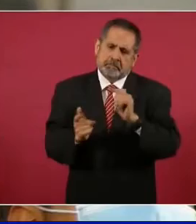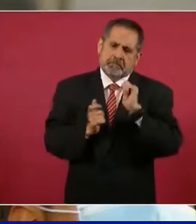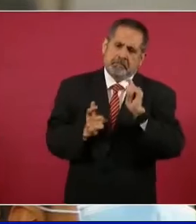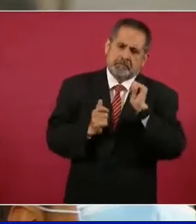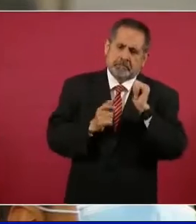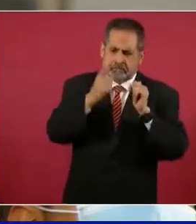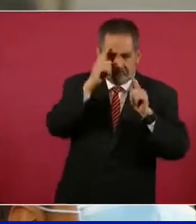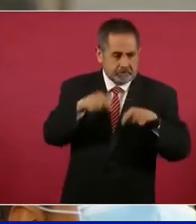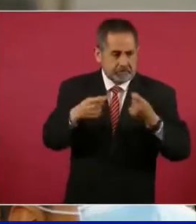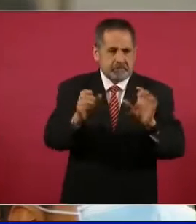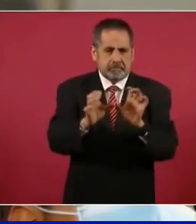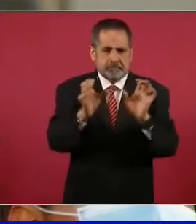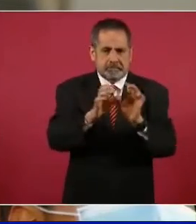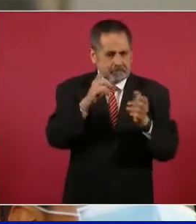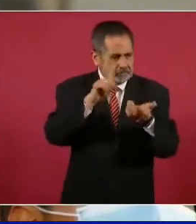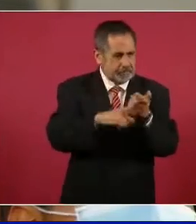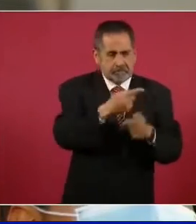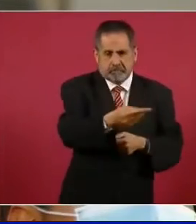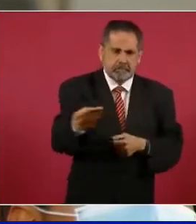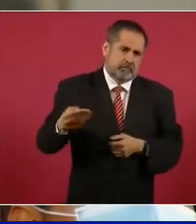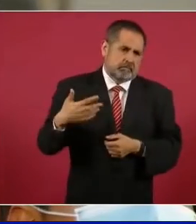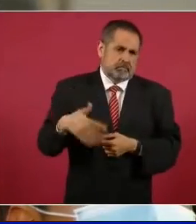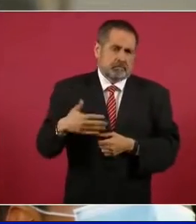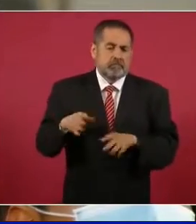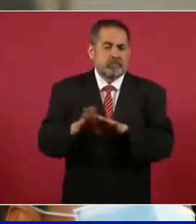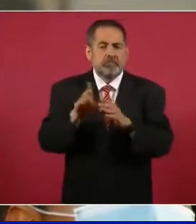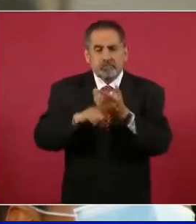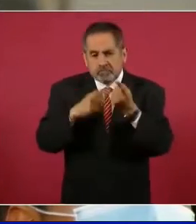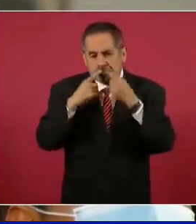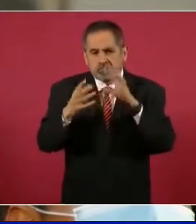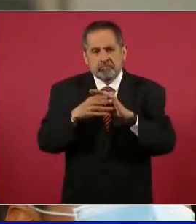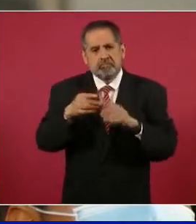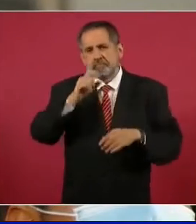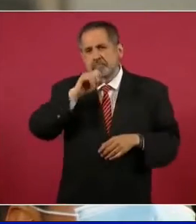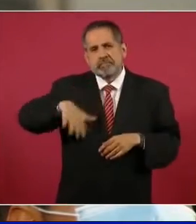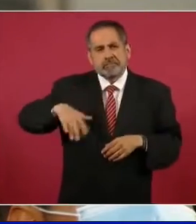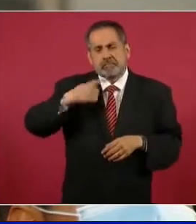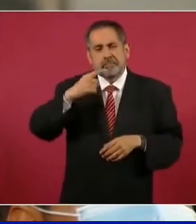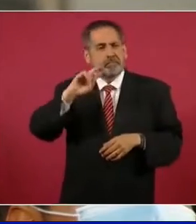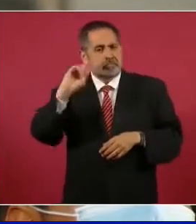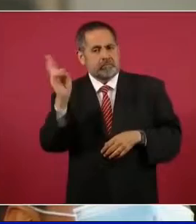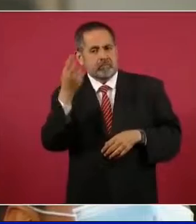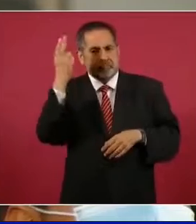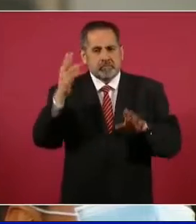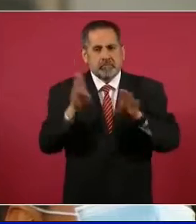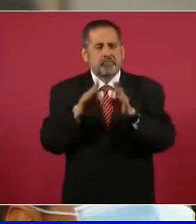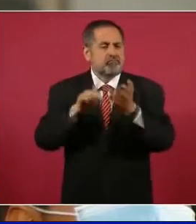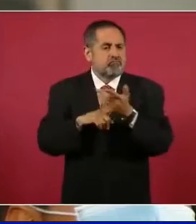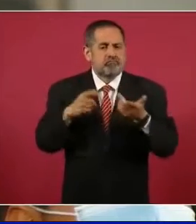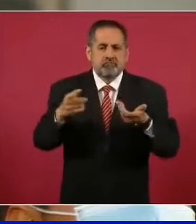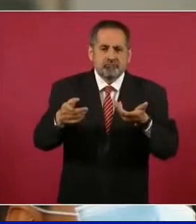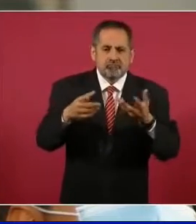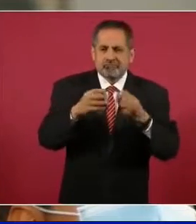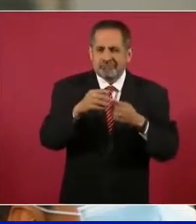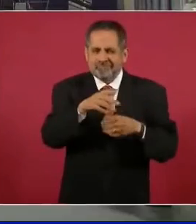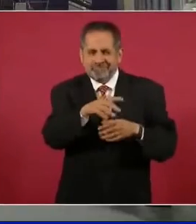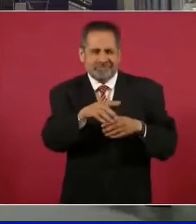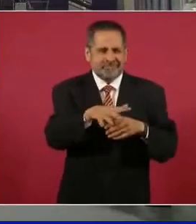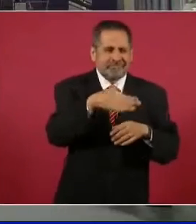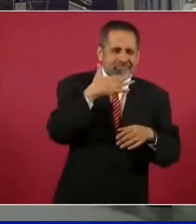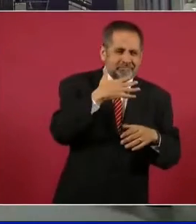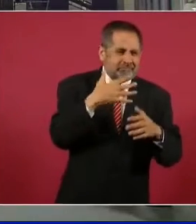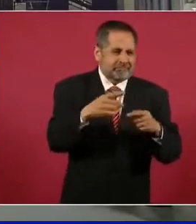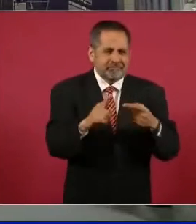las certificaciones de estos médicos. Se habló hace unos días también sobre una universidad, que también había como una guerra sucia ahí contra